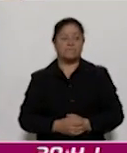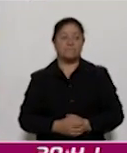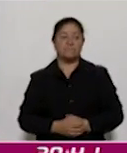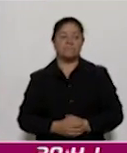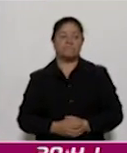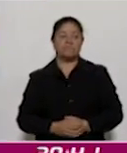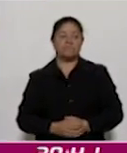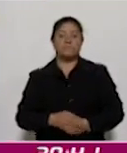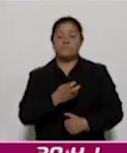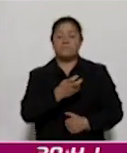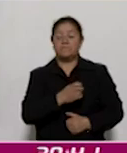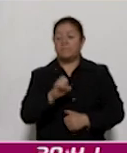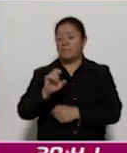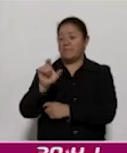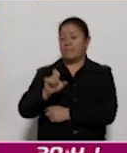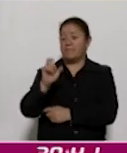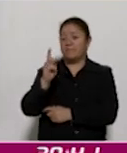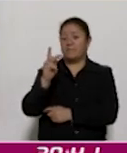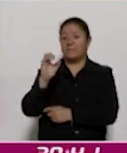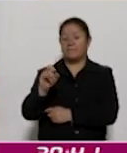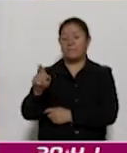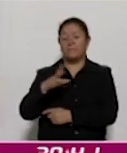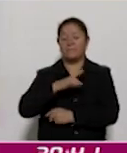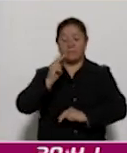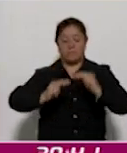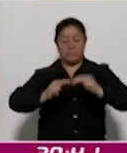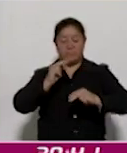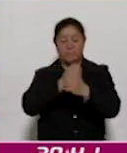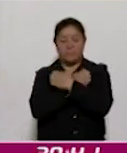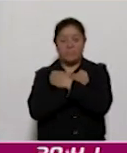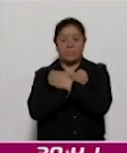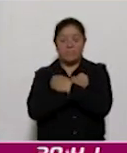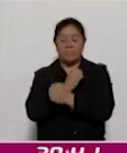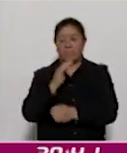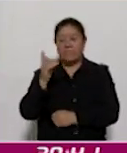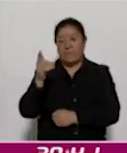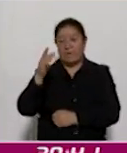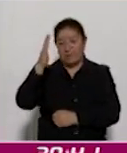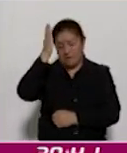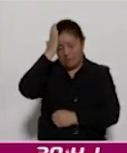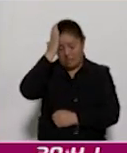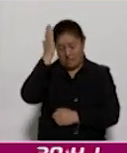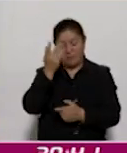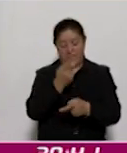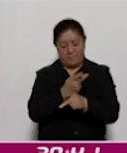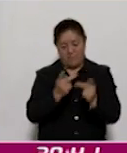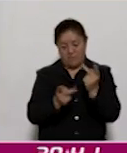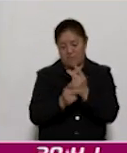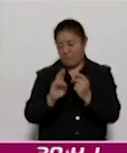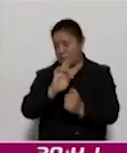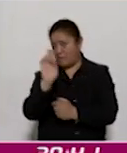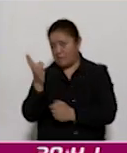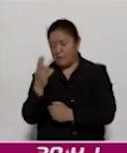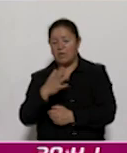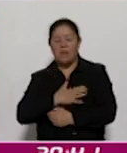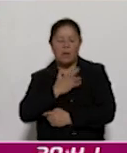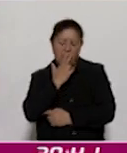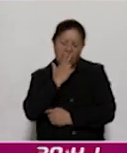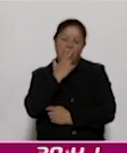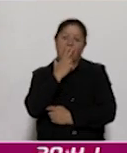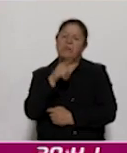estas expo de lo que es el nivel de educación media superior y superior, pues lo vamos a estar disfrutando y hagámoslo porque